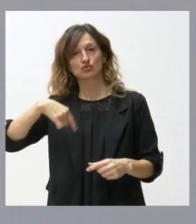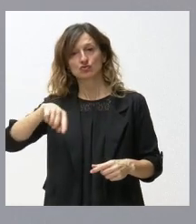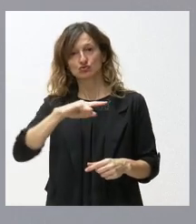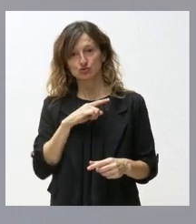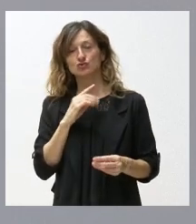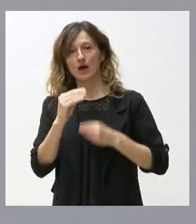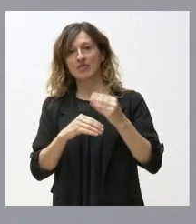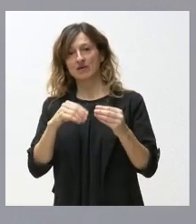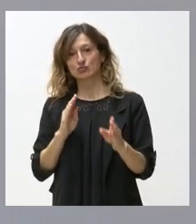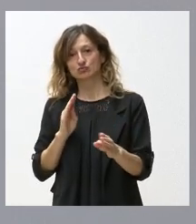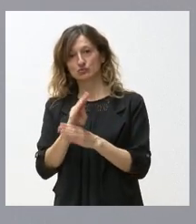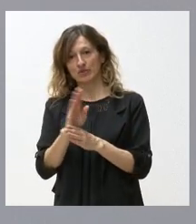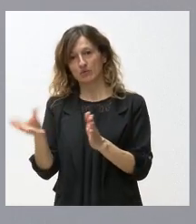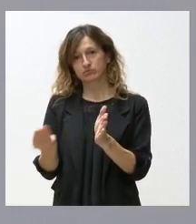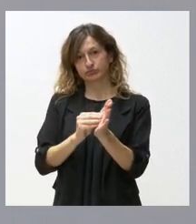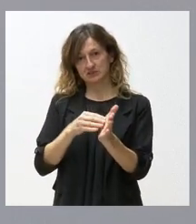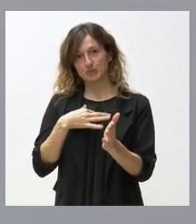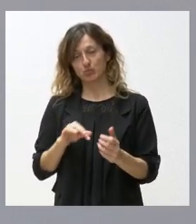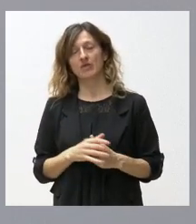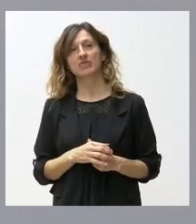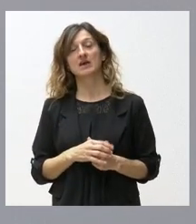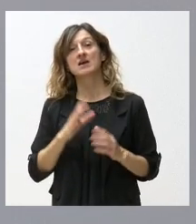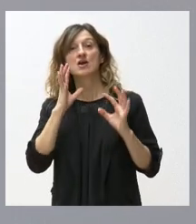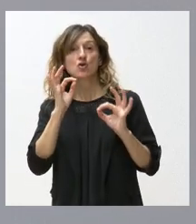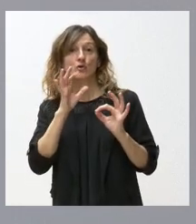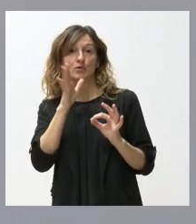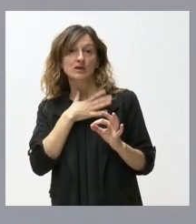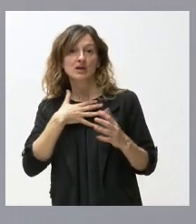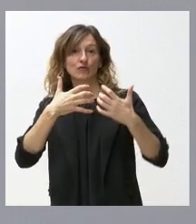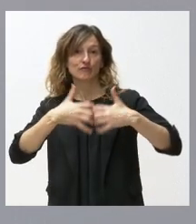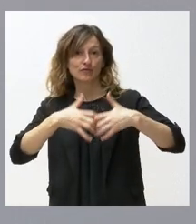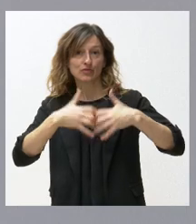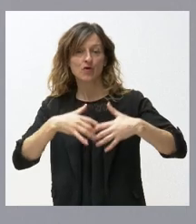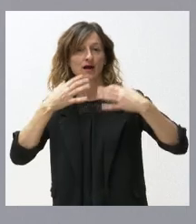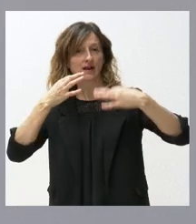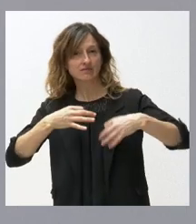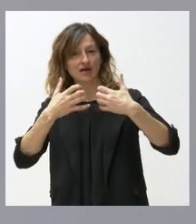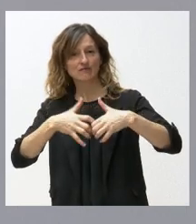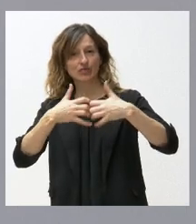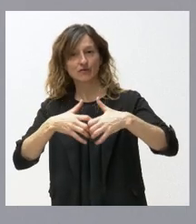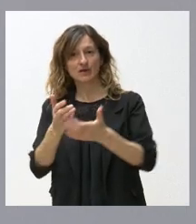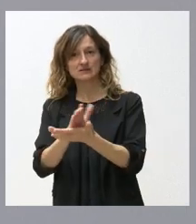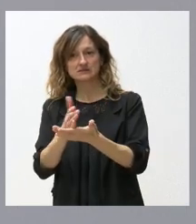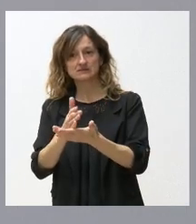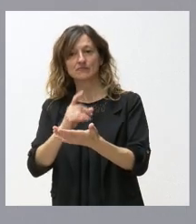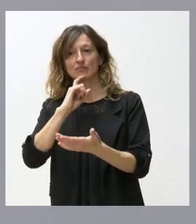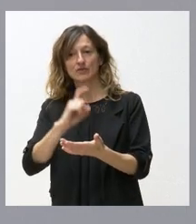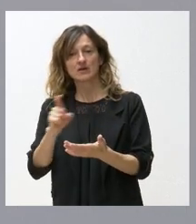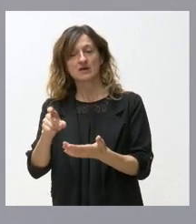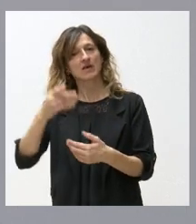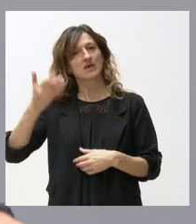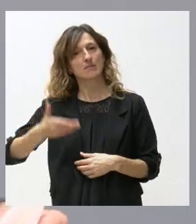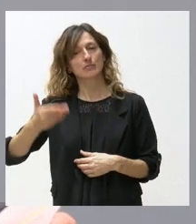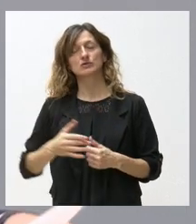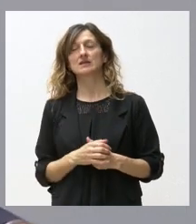a esta subvención que hoy otorgamos, lógicamente también para funcionar y para garantizar el funcionamiento de esa entidad, que nos parece muy importante.